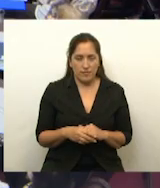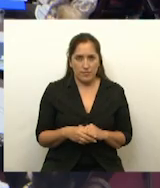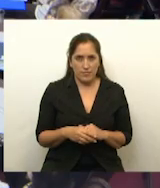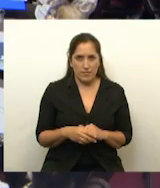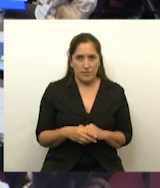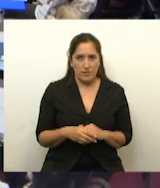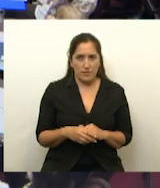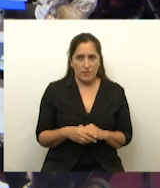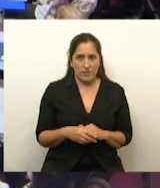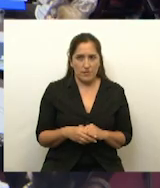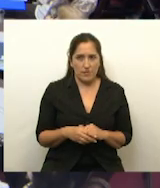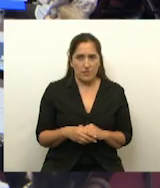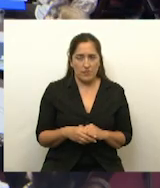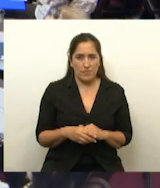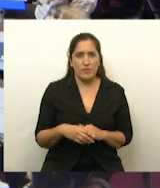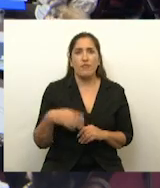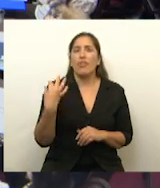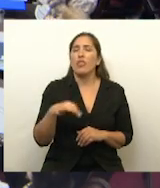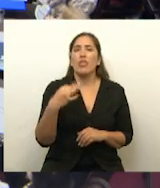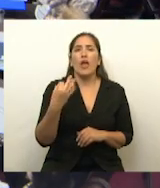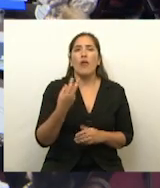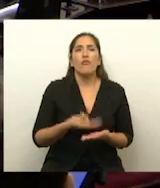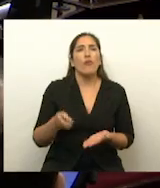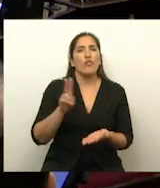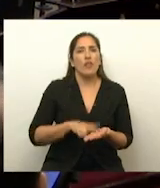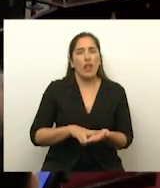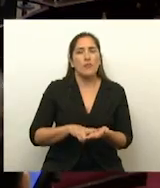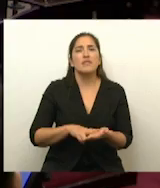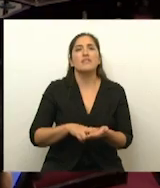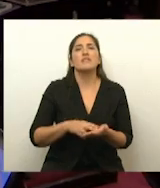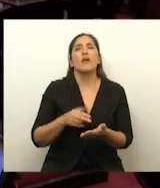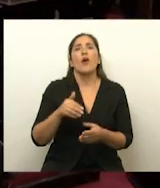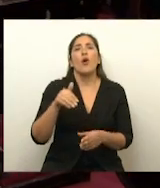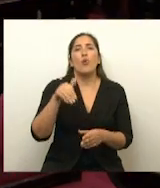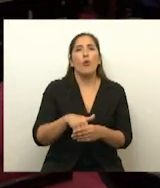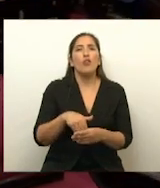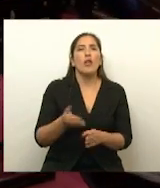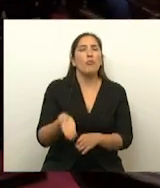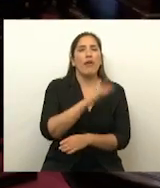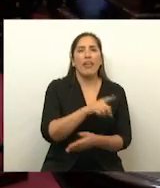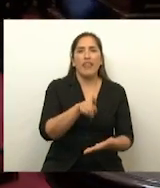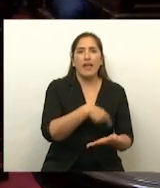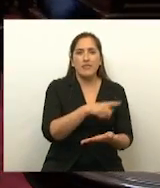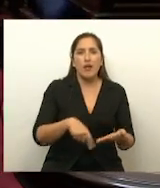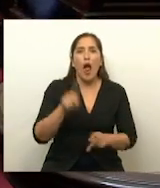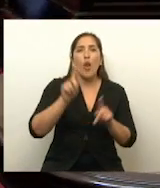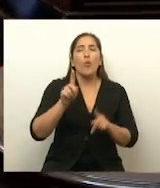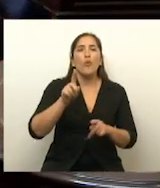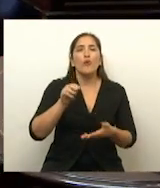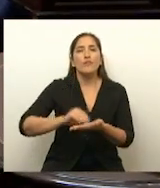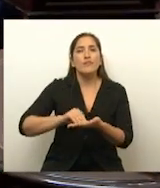Hay que volver a poner en marcha la votación porque se canceló, porque se levantan algunos senadores.